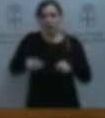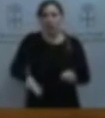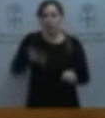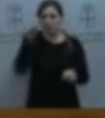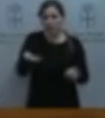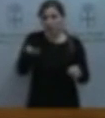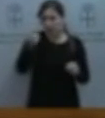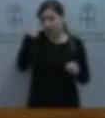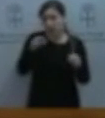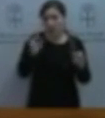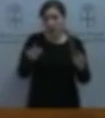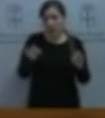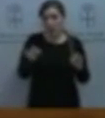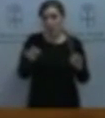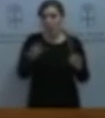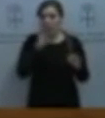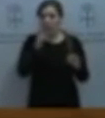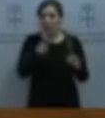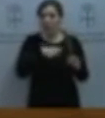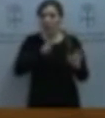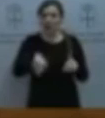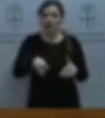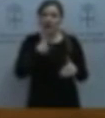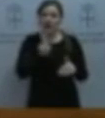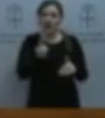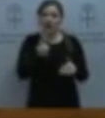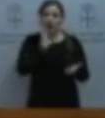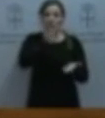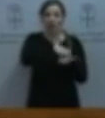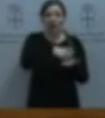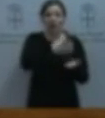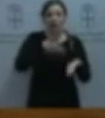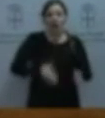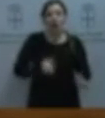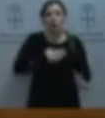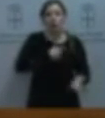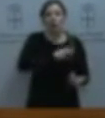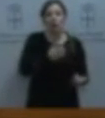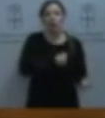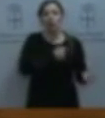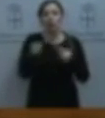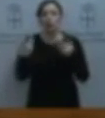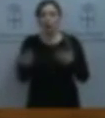presente, no sea que nos acabe diciendo a qué centro tenemos que llevar a nuestros hijos algún fascista.